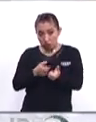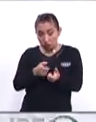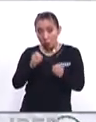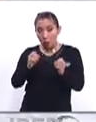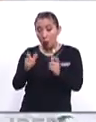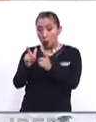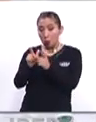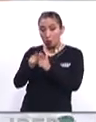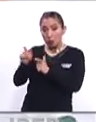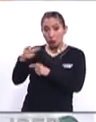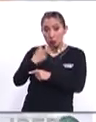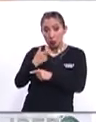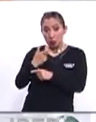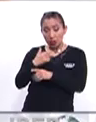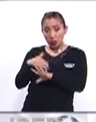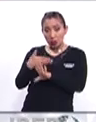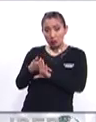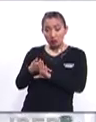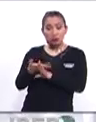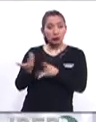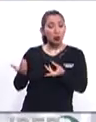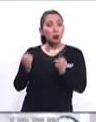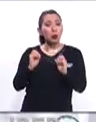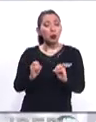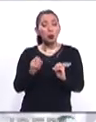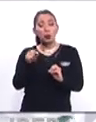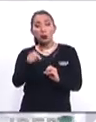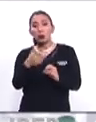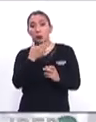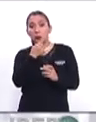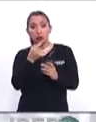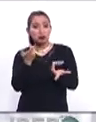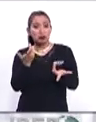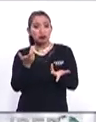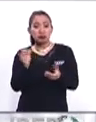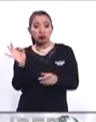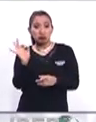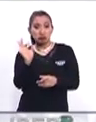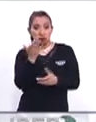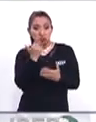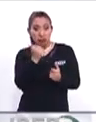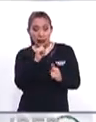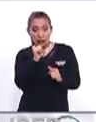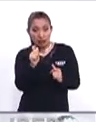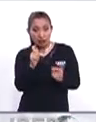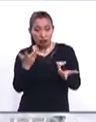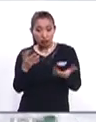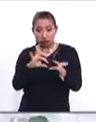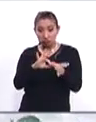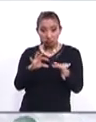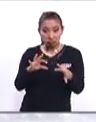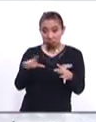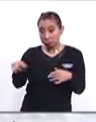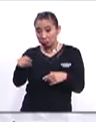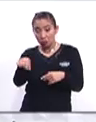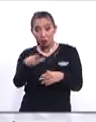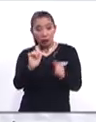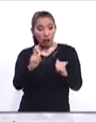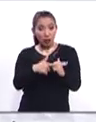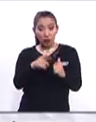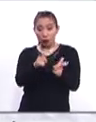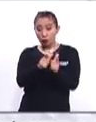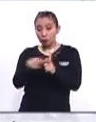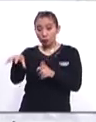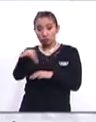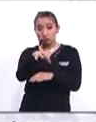grupo político radical, o si por el momento no hay ningún tipo de vínculo con este tipo de